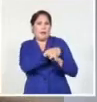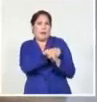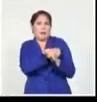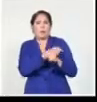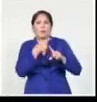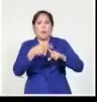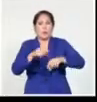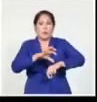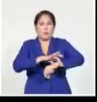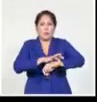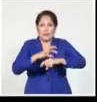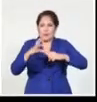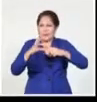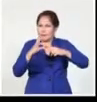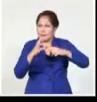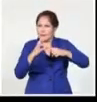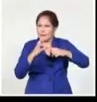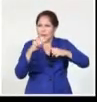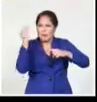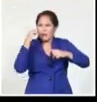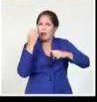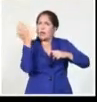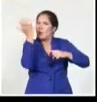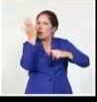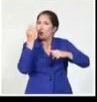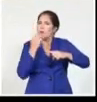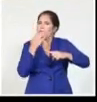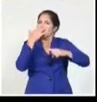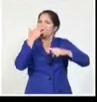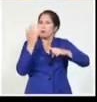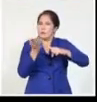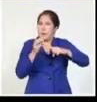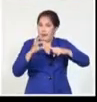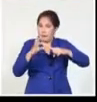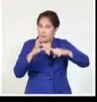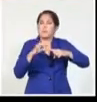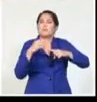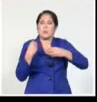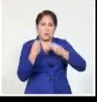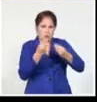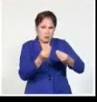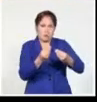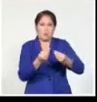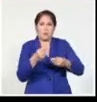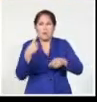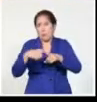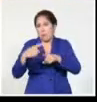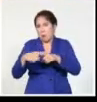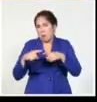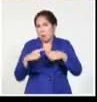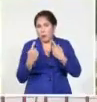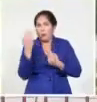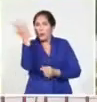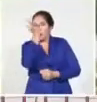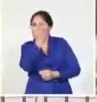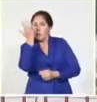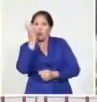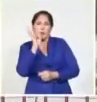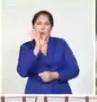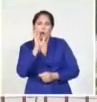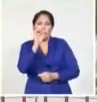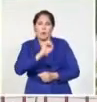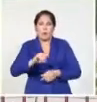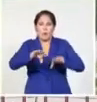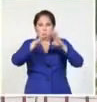pulso, instrumentos para la atención eventual a los afectados por exposición a humos tóxicos a causa del siniestro. La OPS